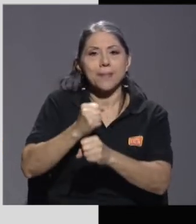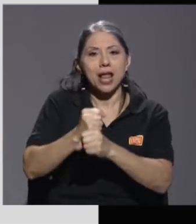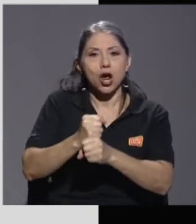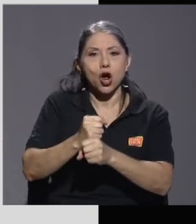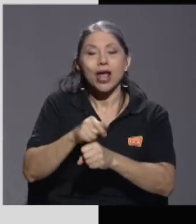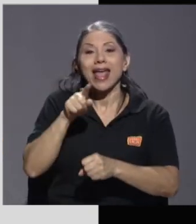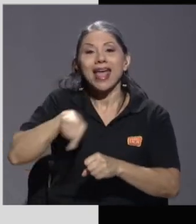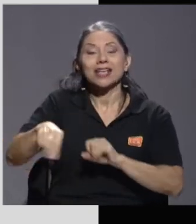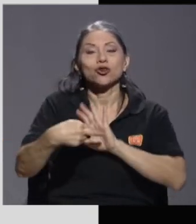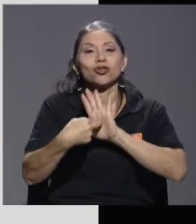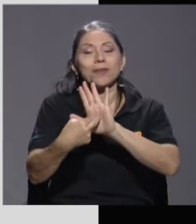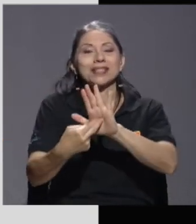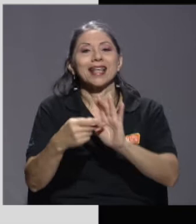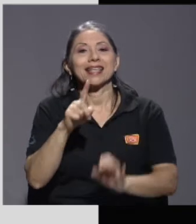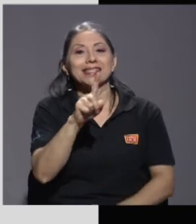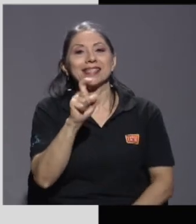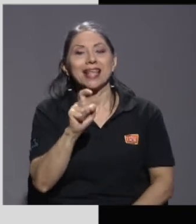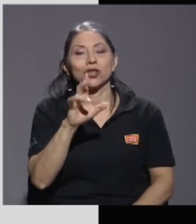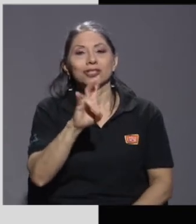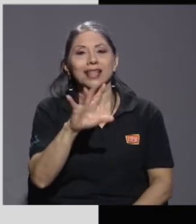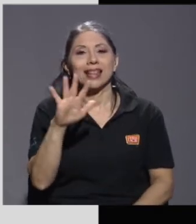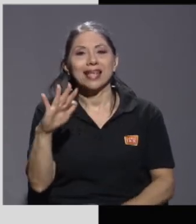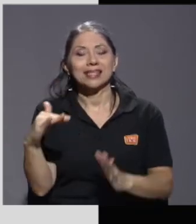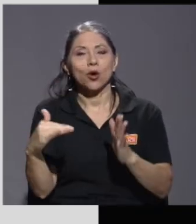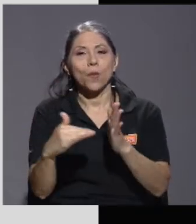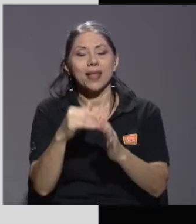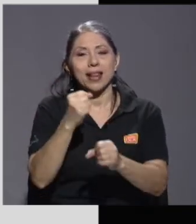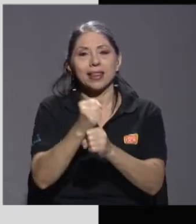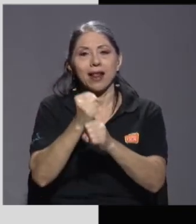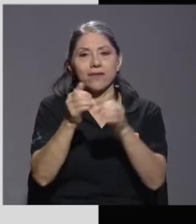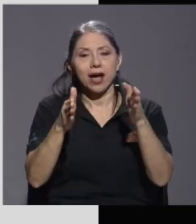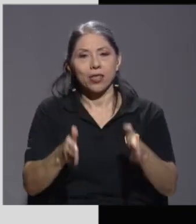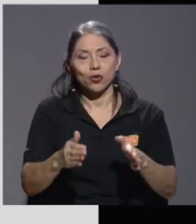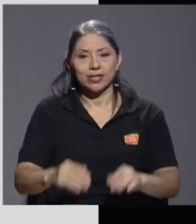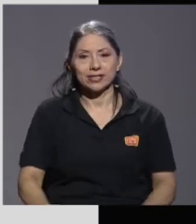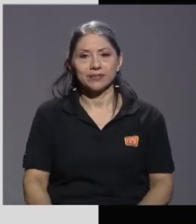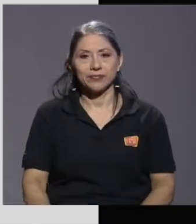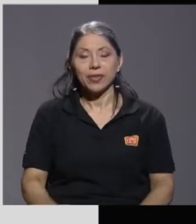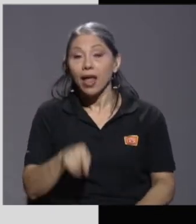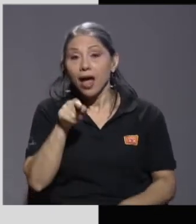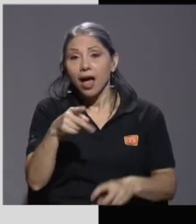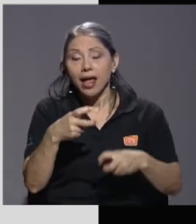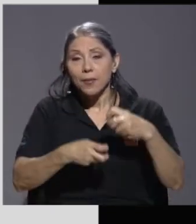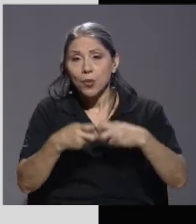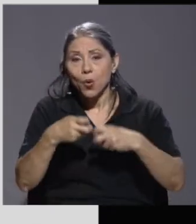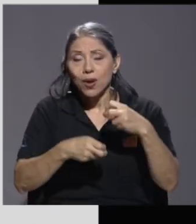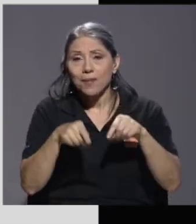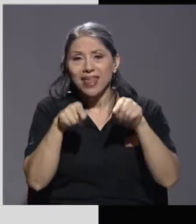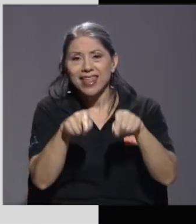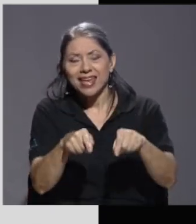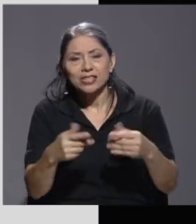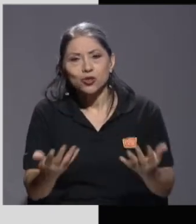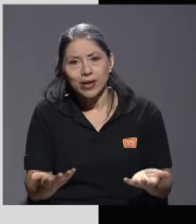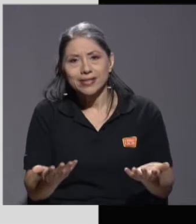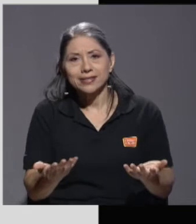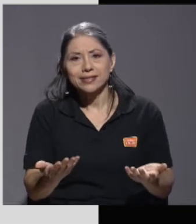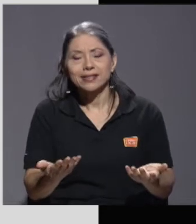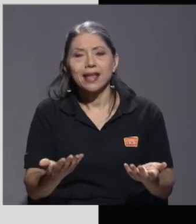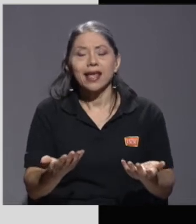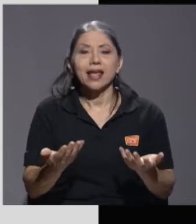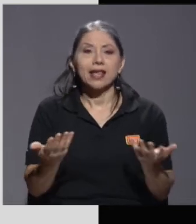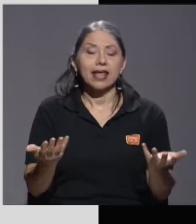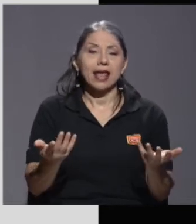.000 trabajadores. El problema, ¿verdad? De eso es que